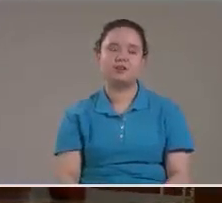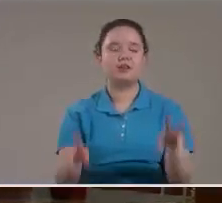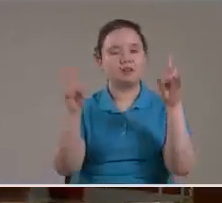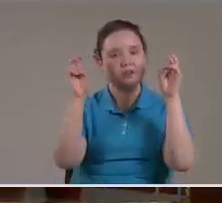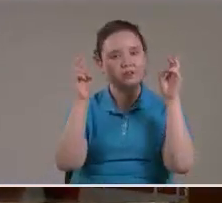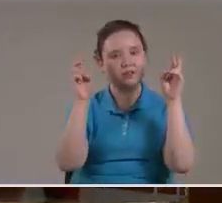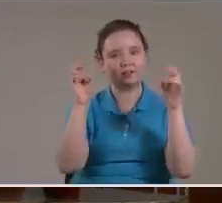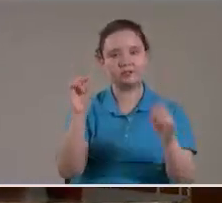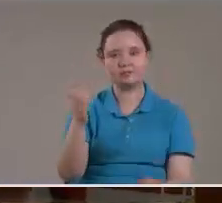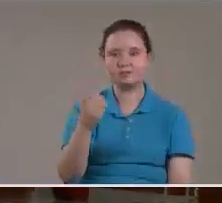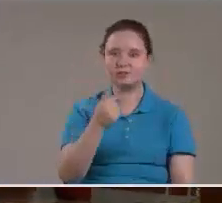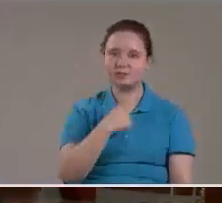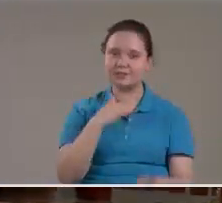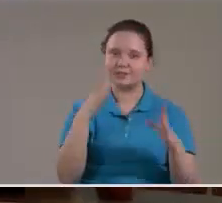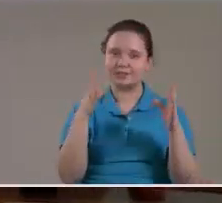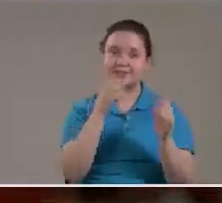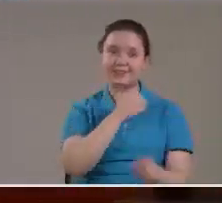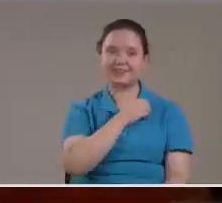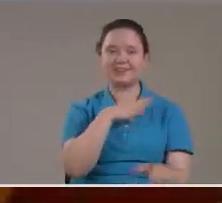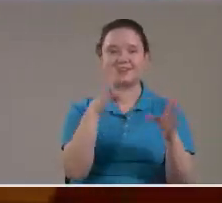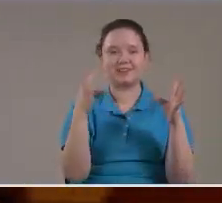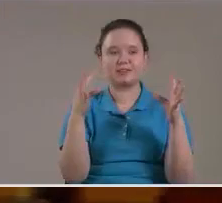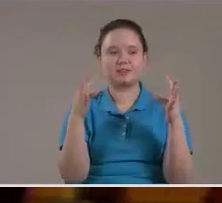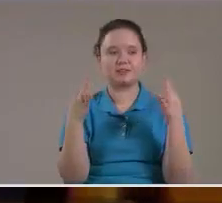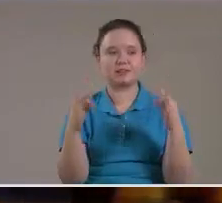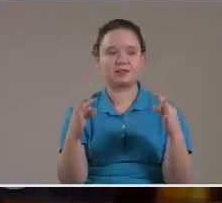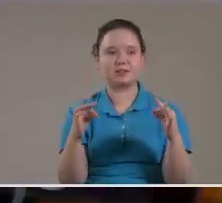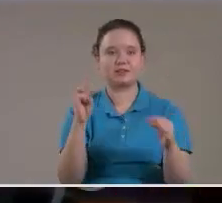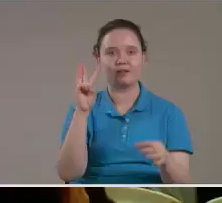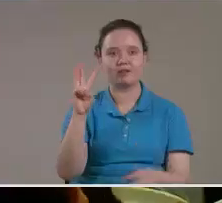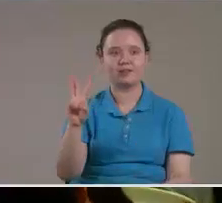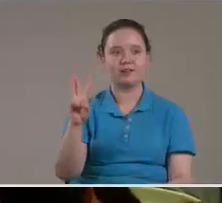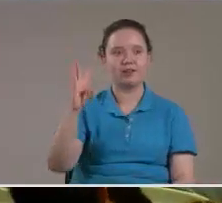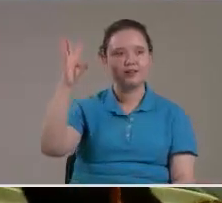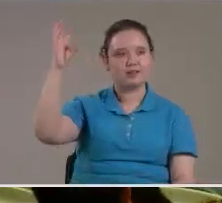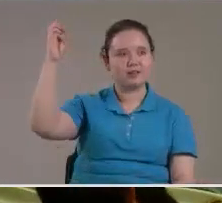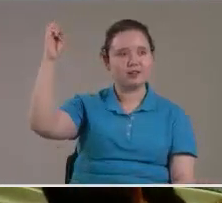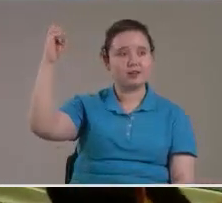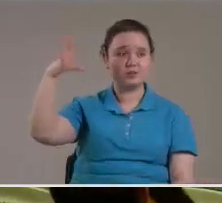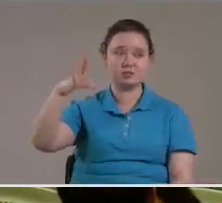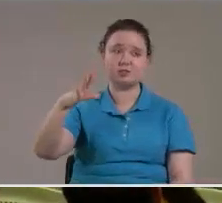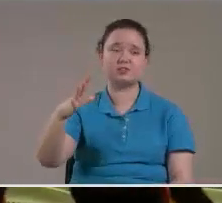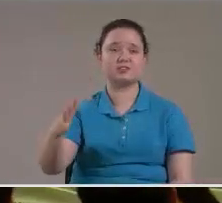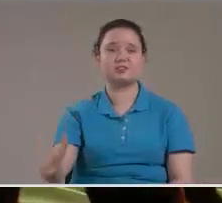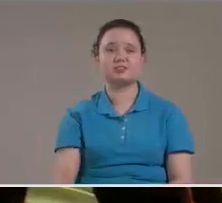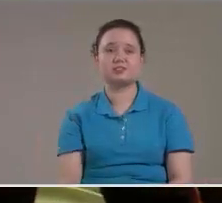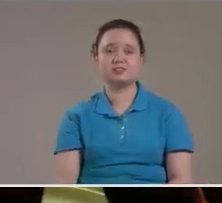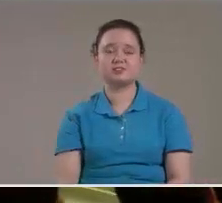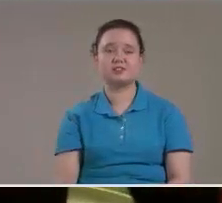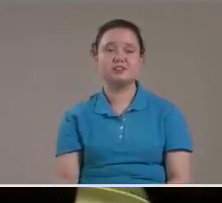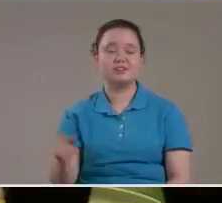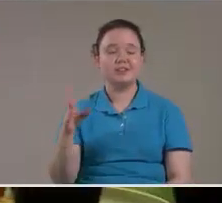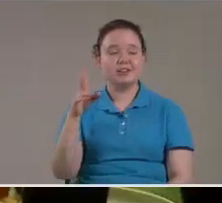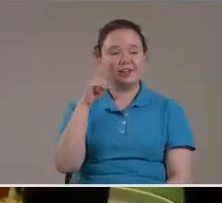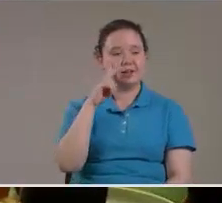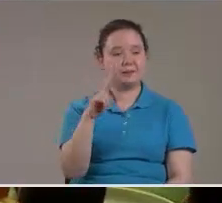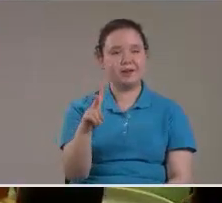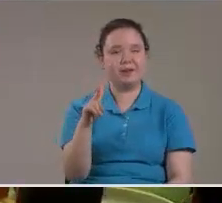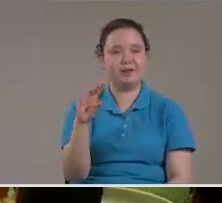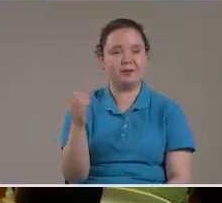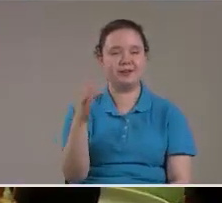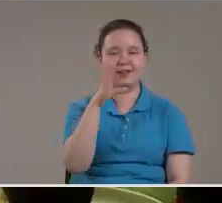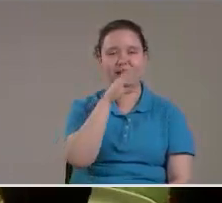que yo quiero tratar, que se llama las tres luces Me doy cuenta que en la Biblia para hablar de